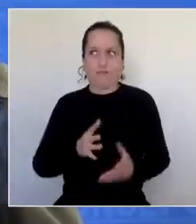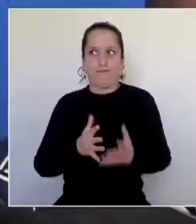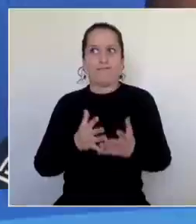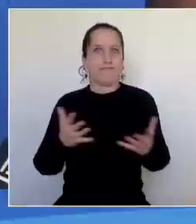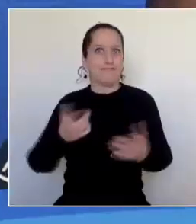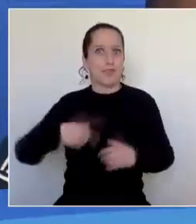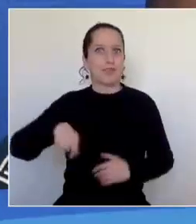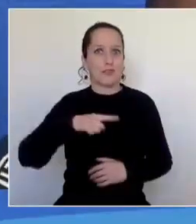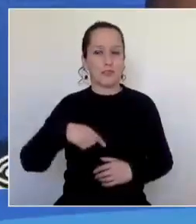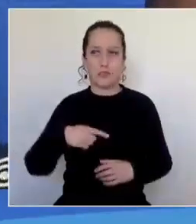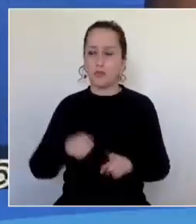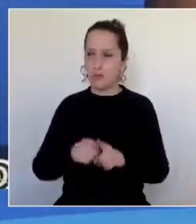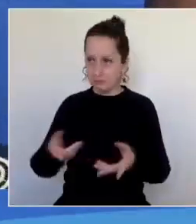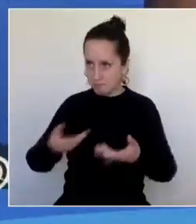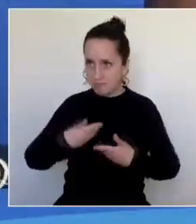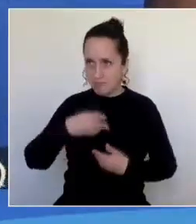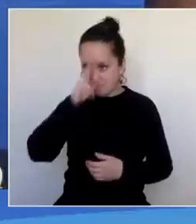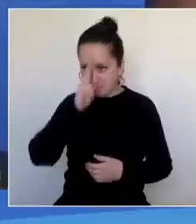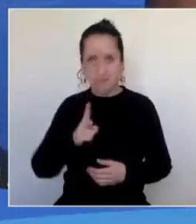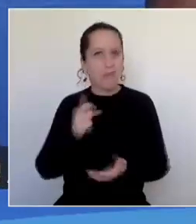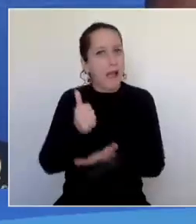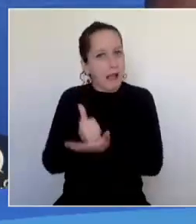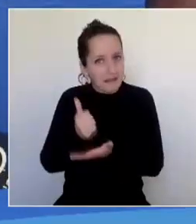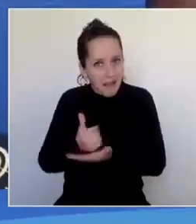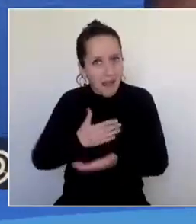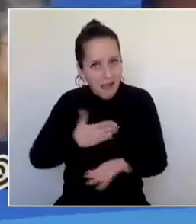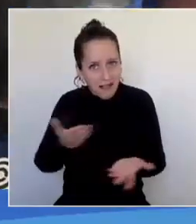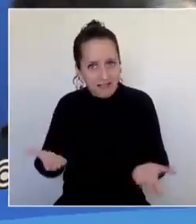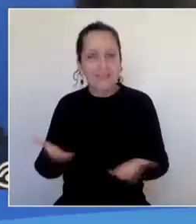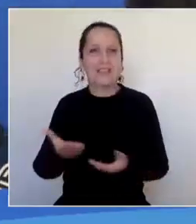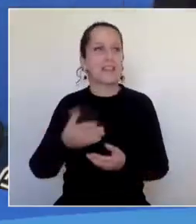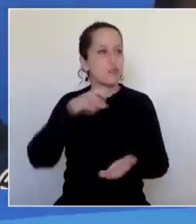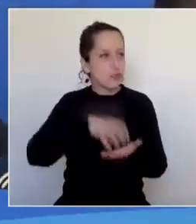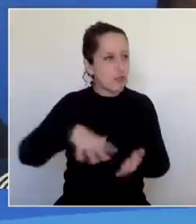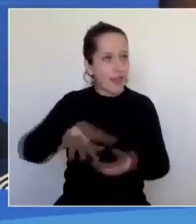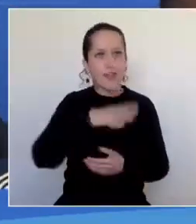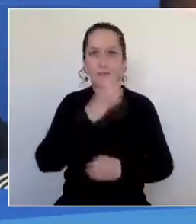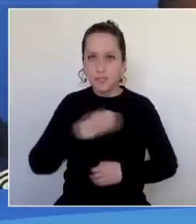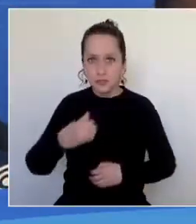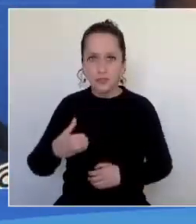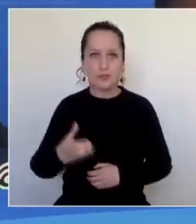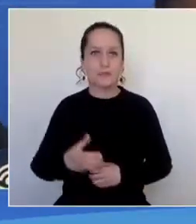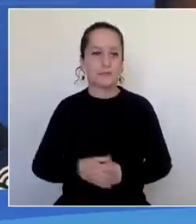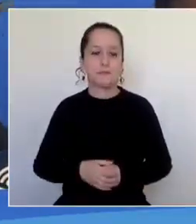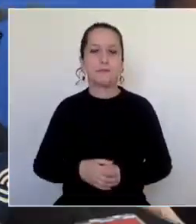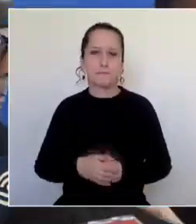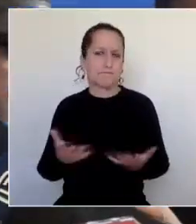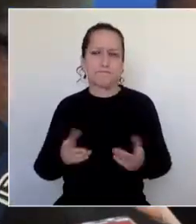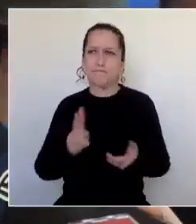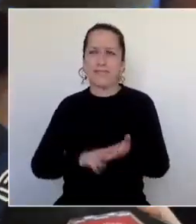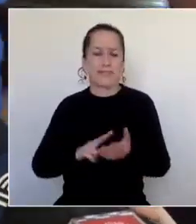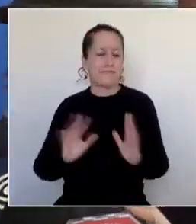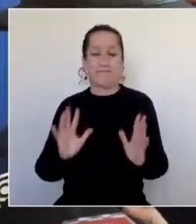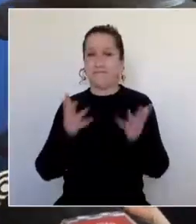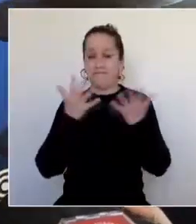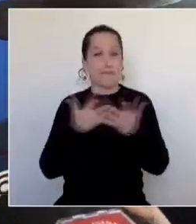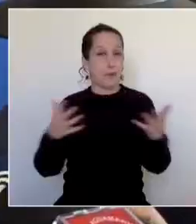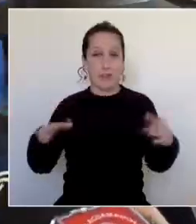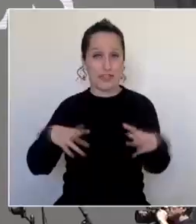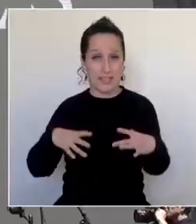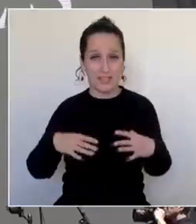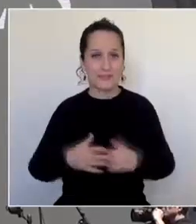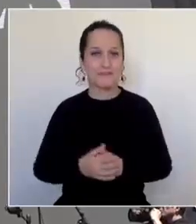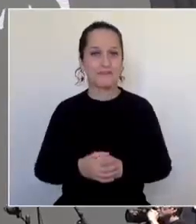ser reconocidos por nuestro alcalde, por la ciudad y por la gente. Es alucinante, así que estamos muy contentos.